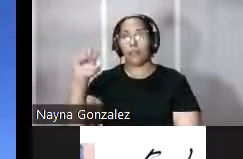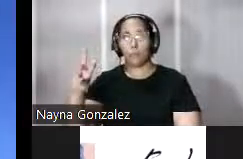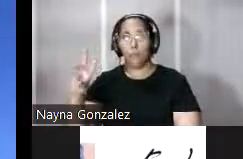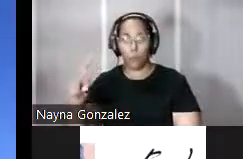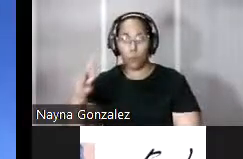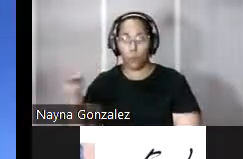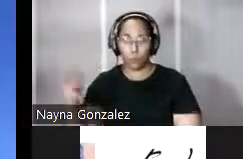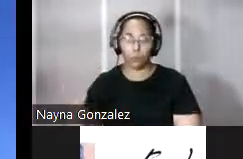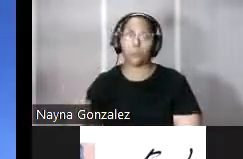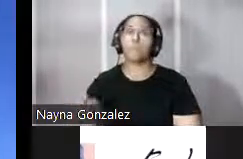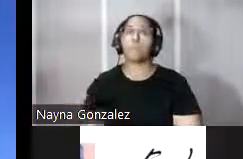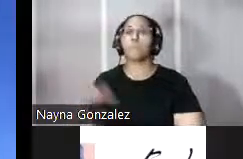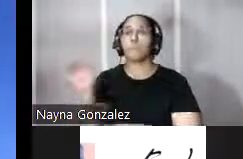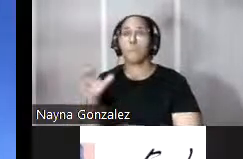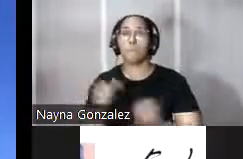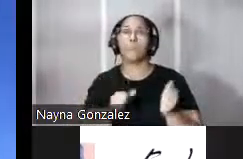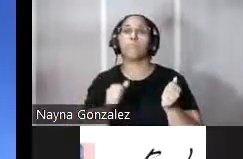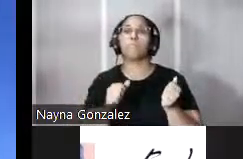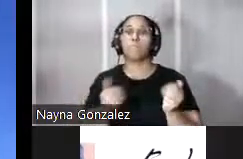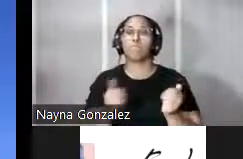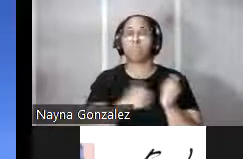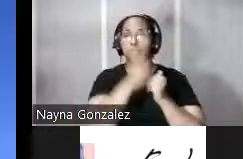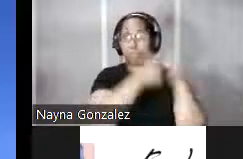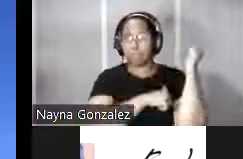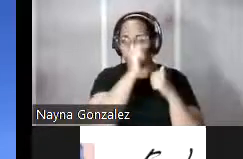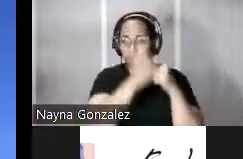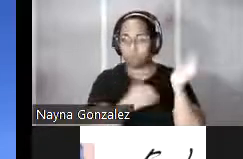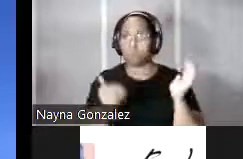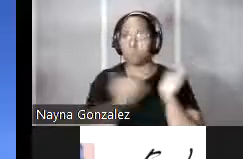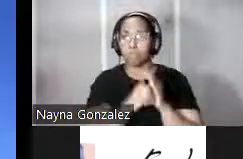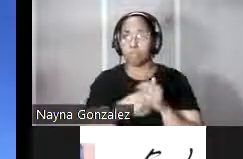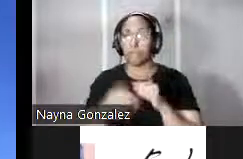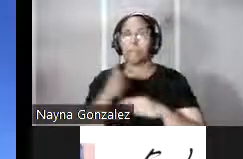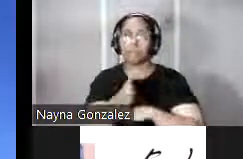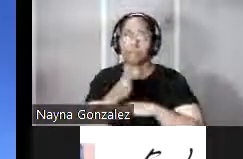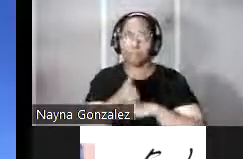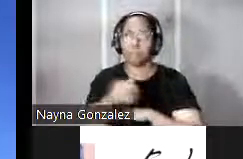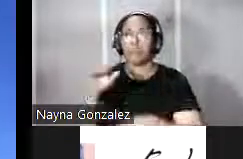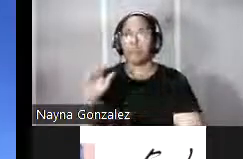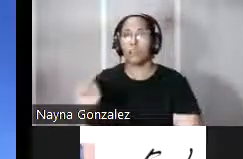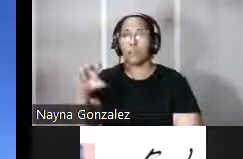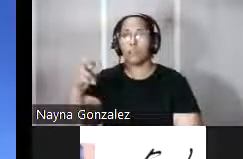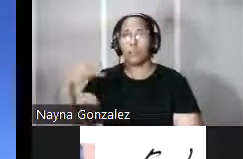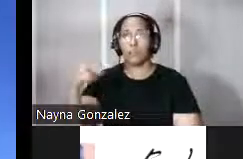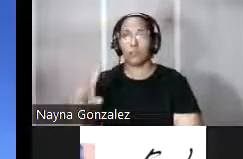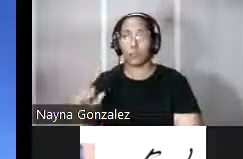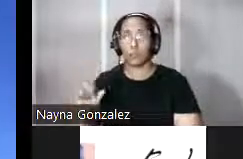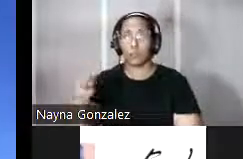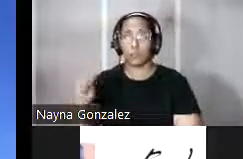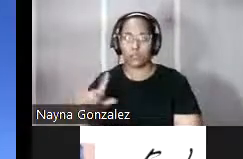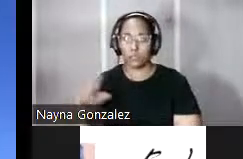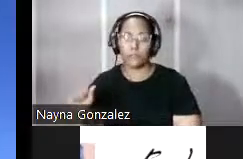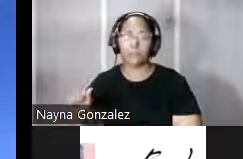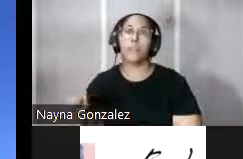realizado en madera reconstruido más tarde en mampostería con muros almenados sin flancos dotado de un aljibe y varios